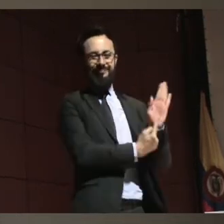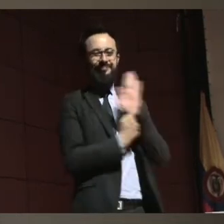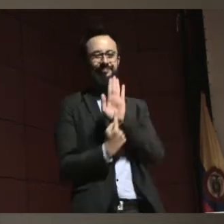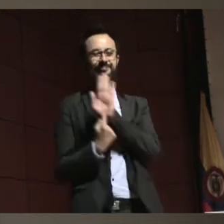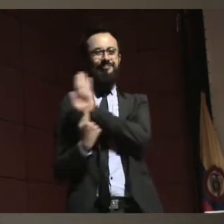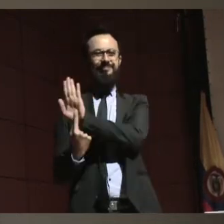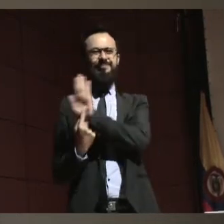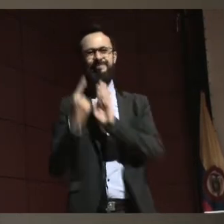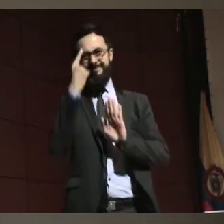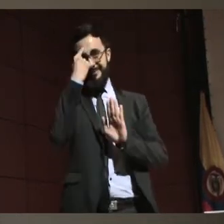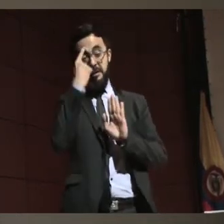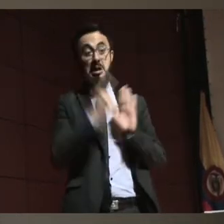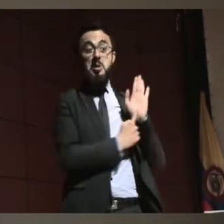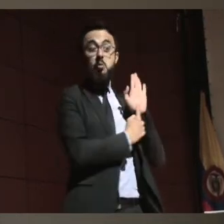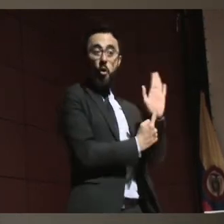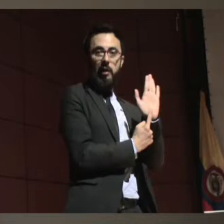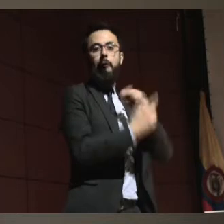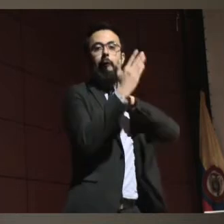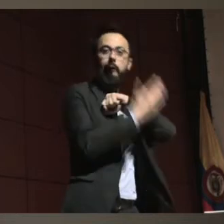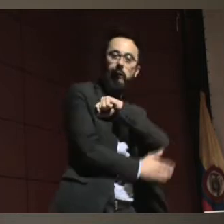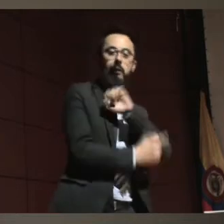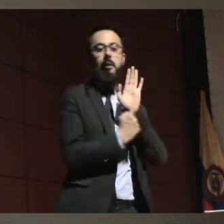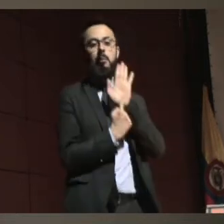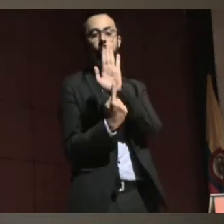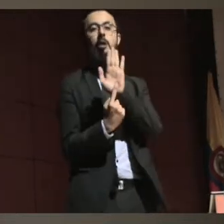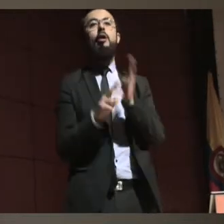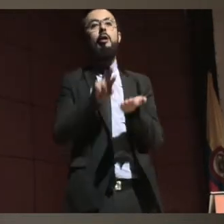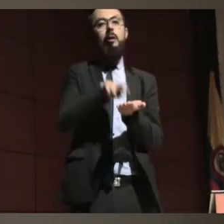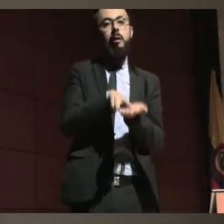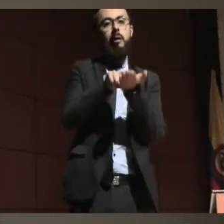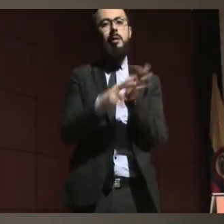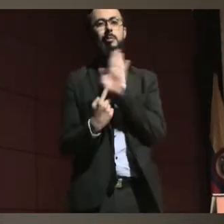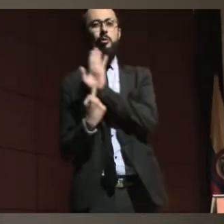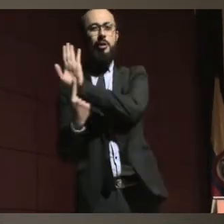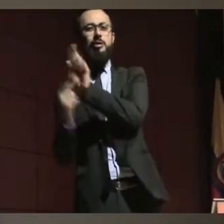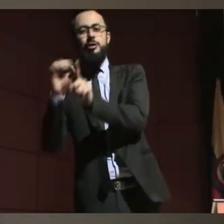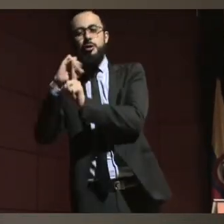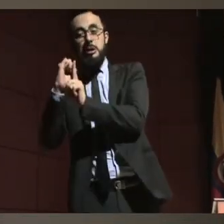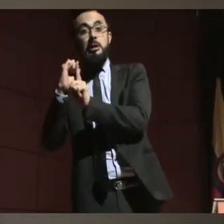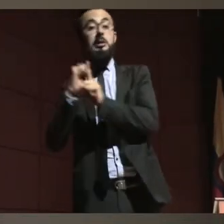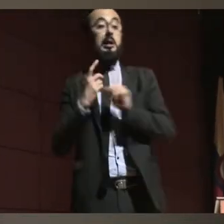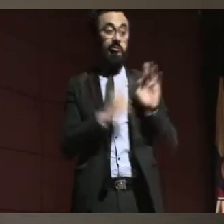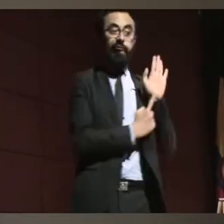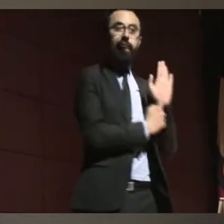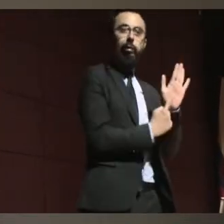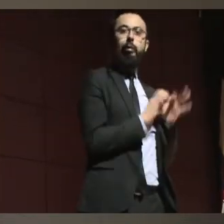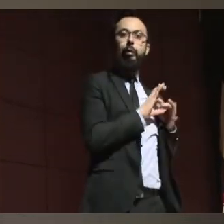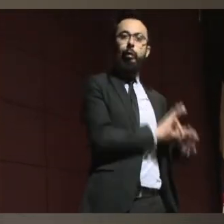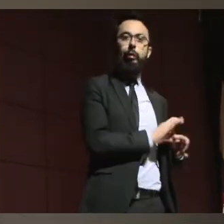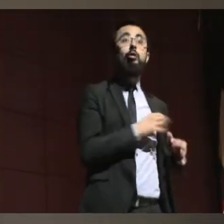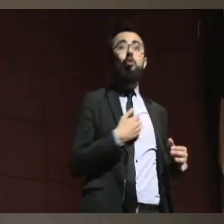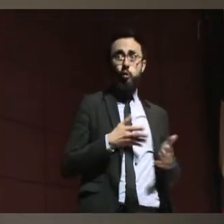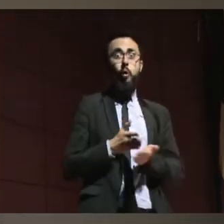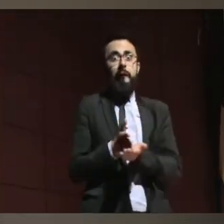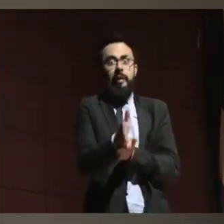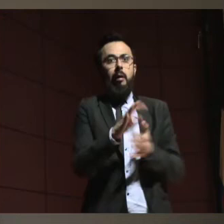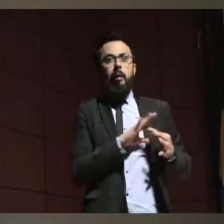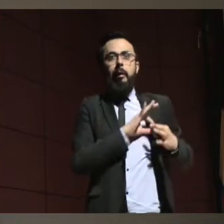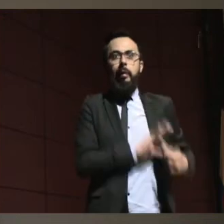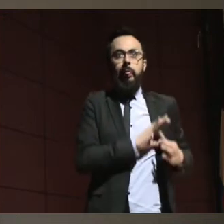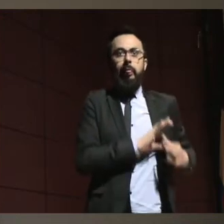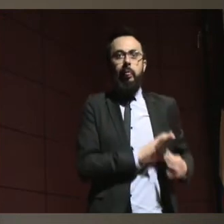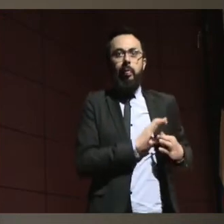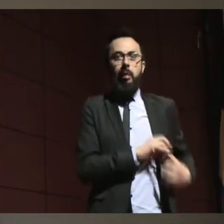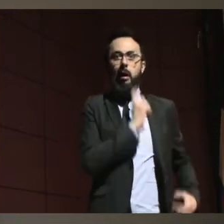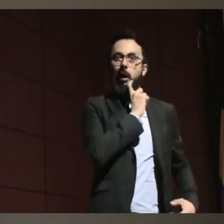modelos no se han superado. Pero lo triste es que llegamos a unos aspectos en donde se superan y